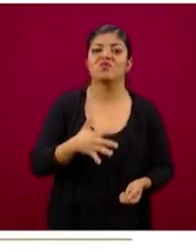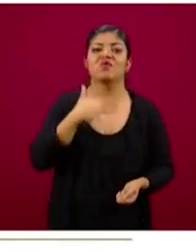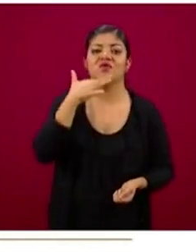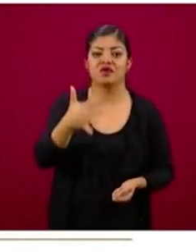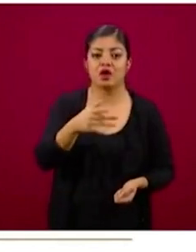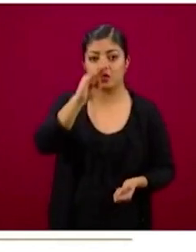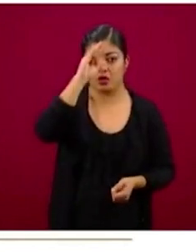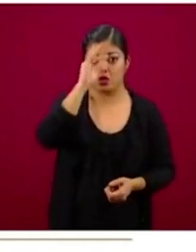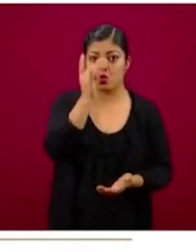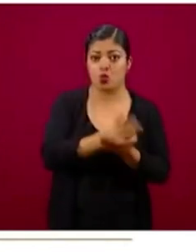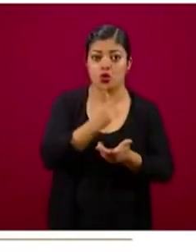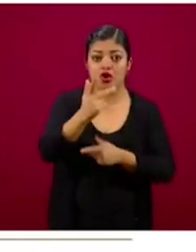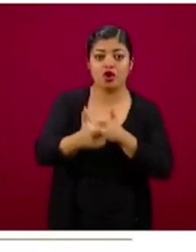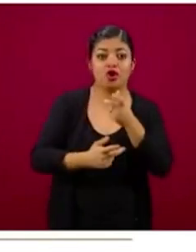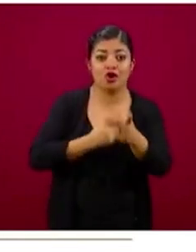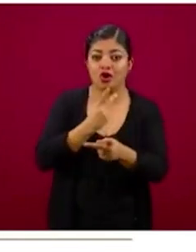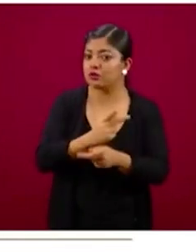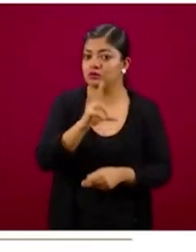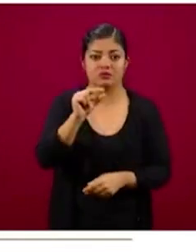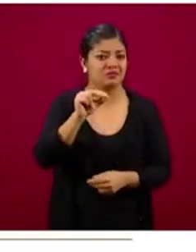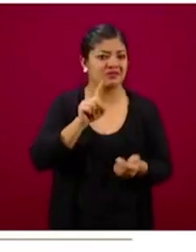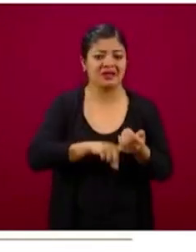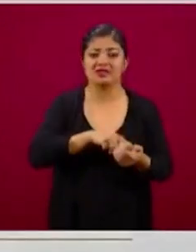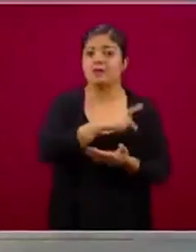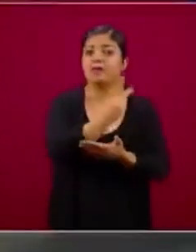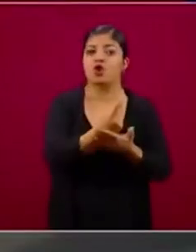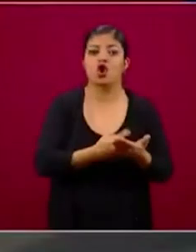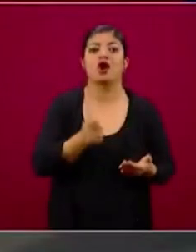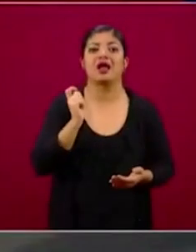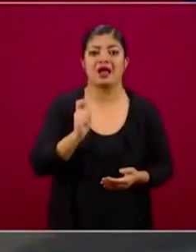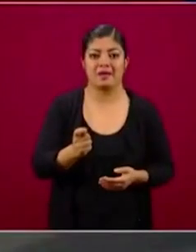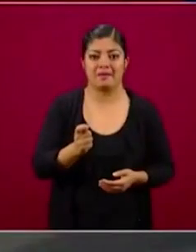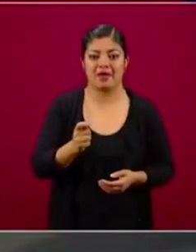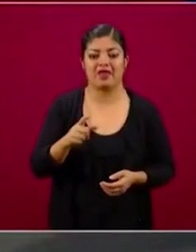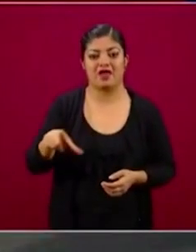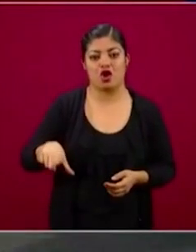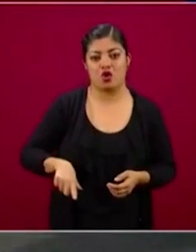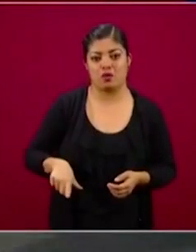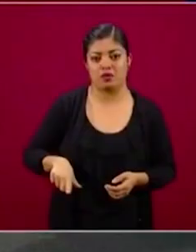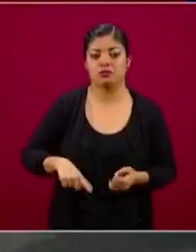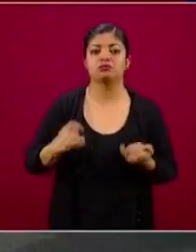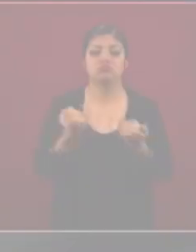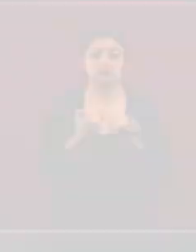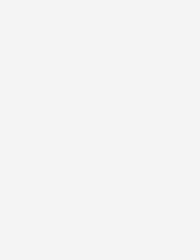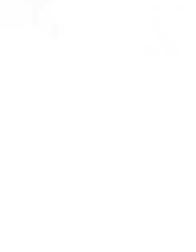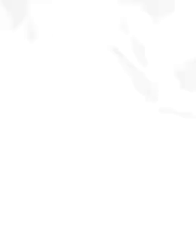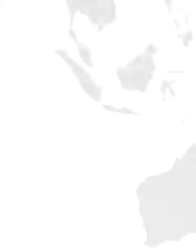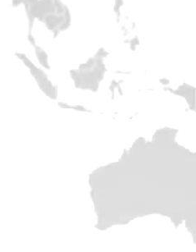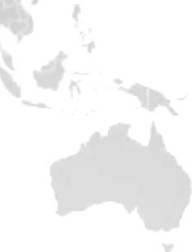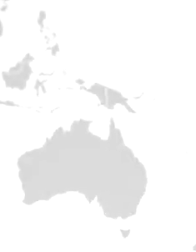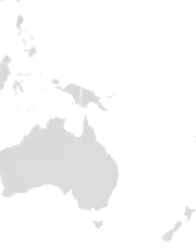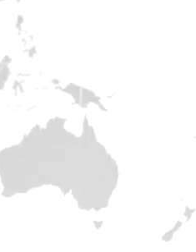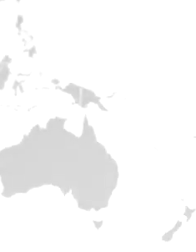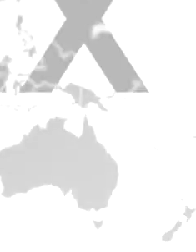créditos, en todos los programas sociales, incluso en otro tipo de mensaje.